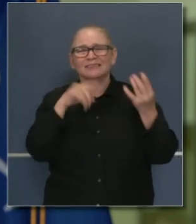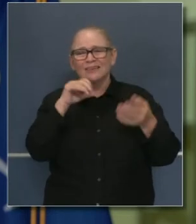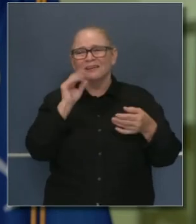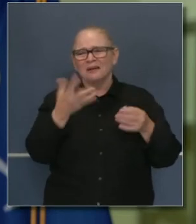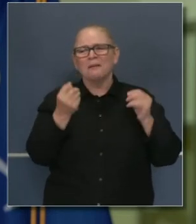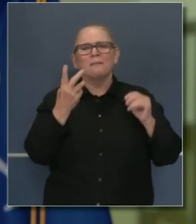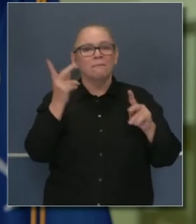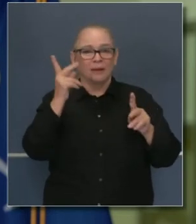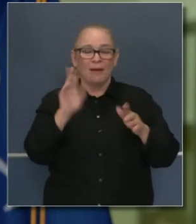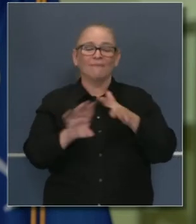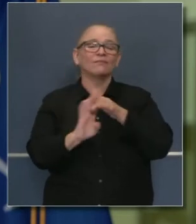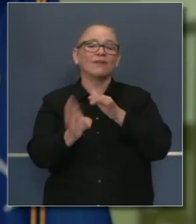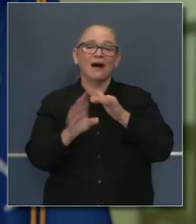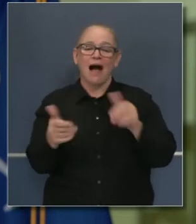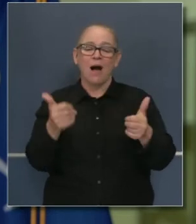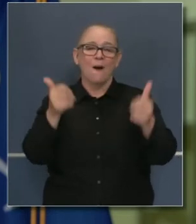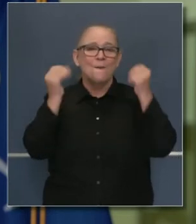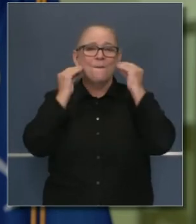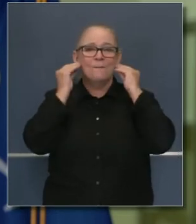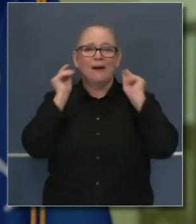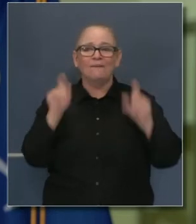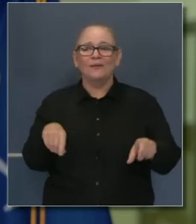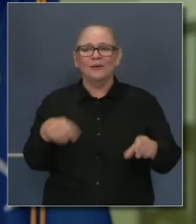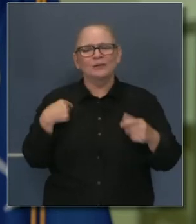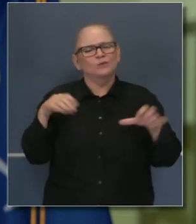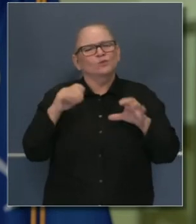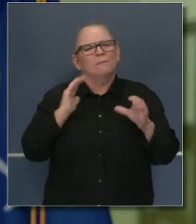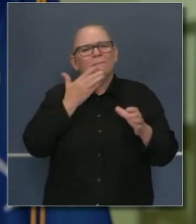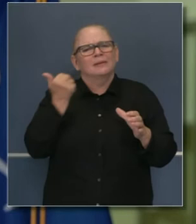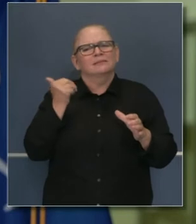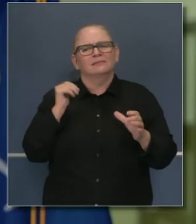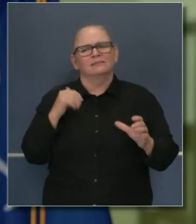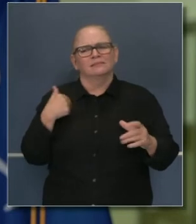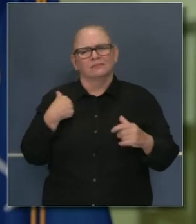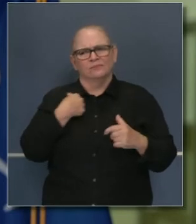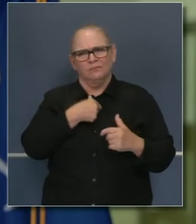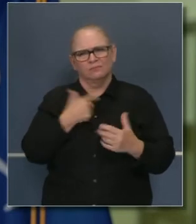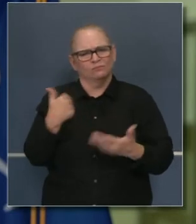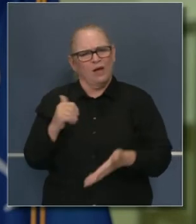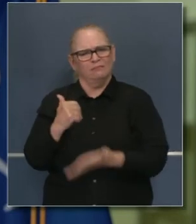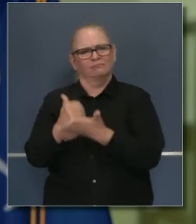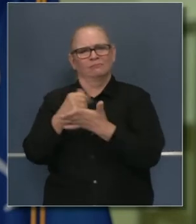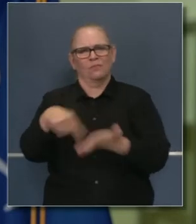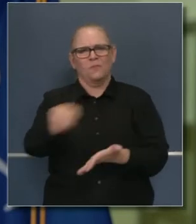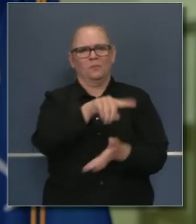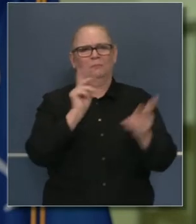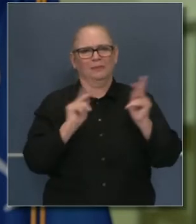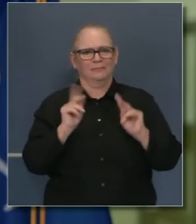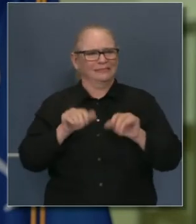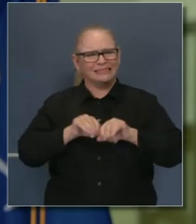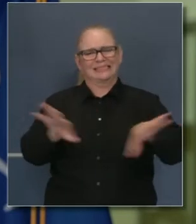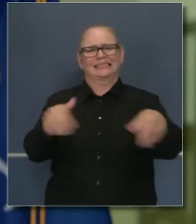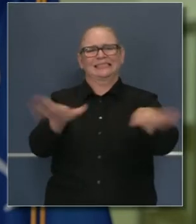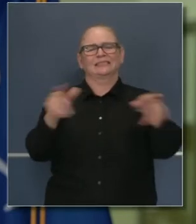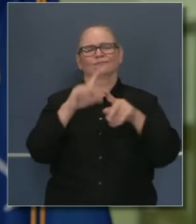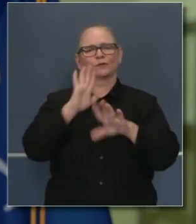gente. De modo que estamos haciendo lo posible por dar asistencia a todos ellos. Créame, estamos